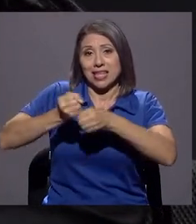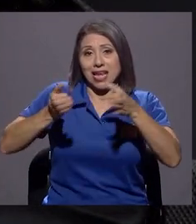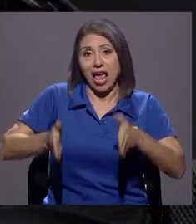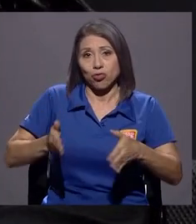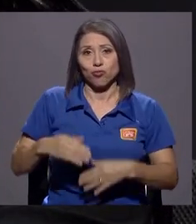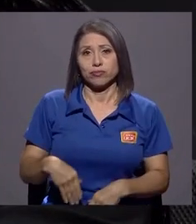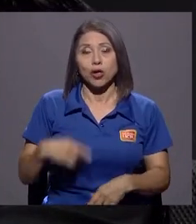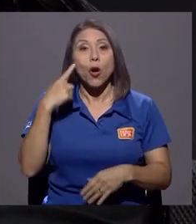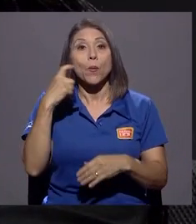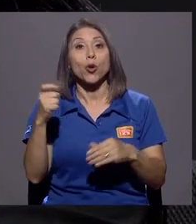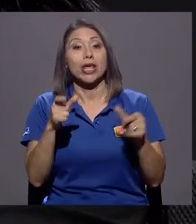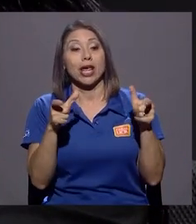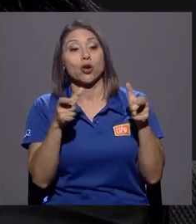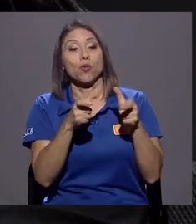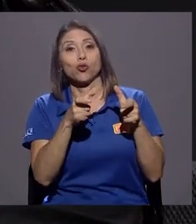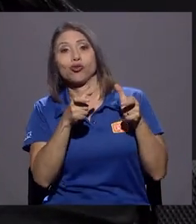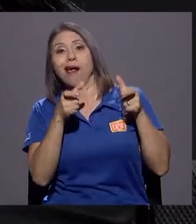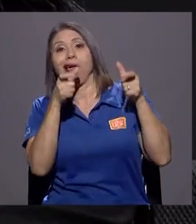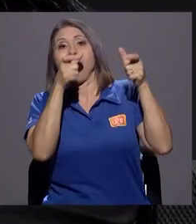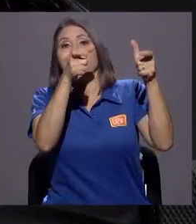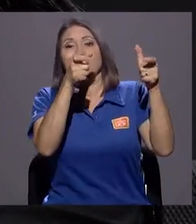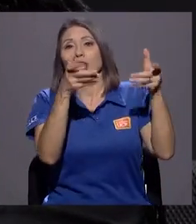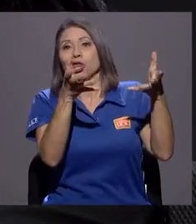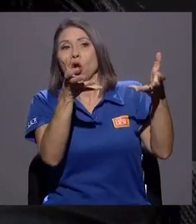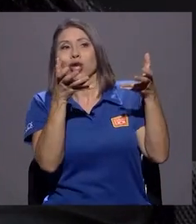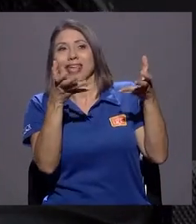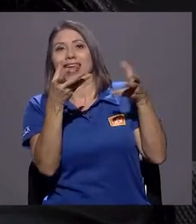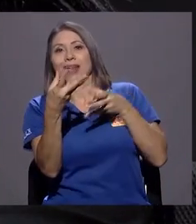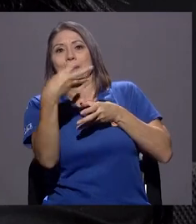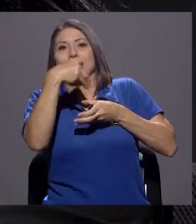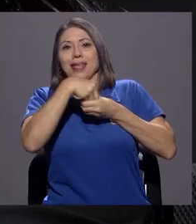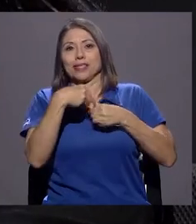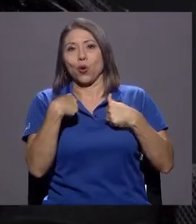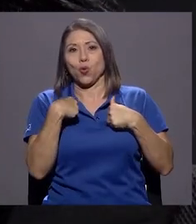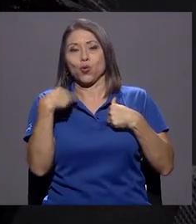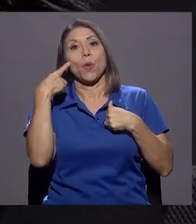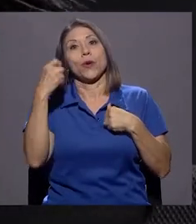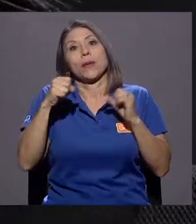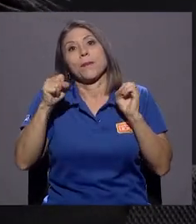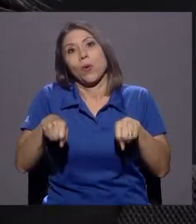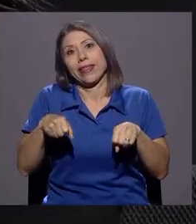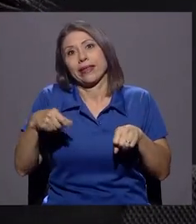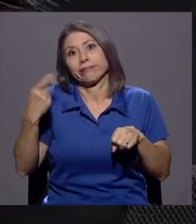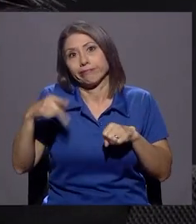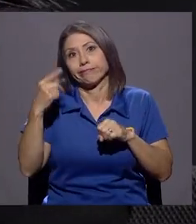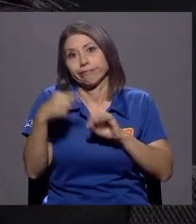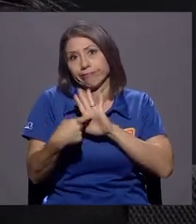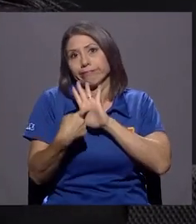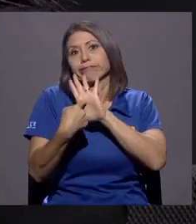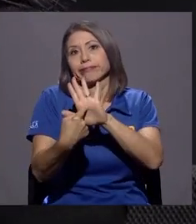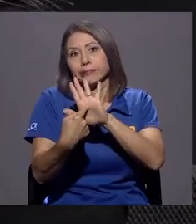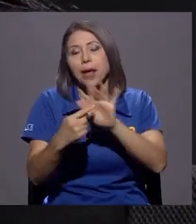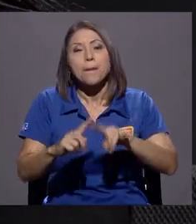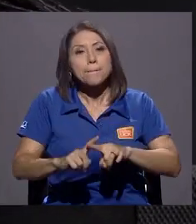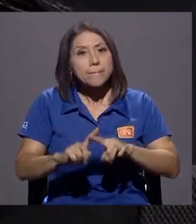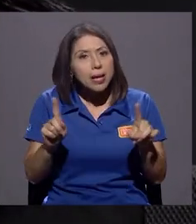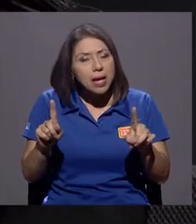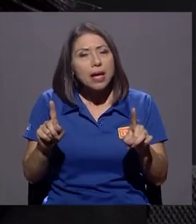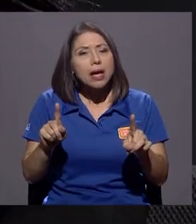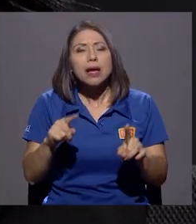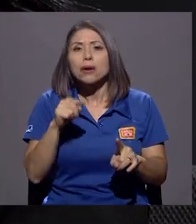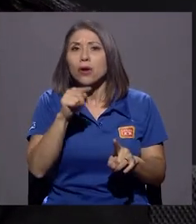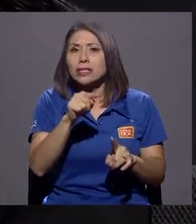esferas no quieren meterse con uno en el tanto saben que se pueden exponer. Pero, este, pese a que pueden hacer